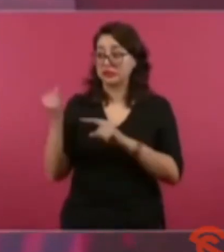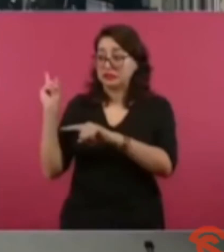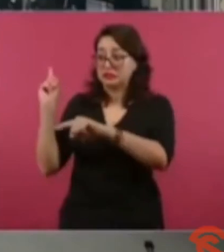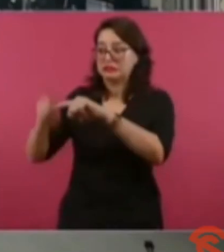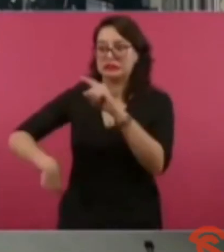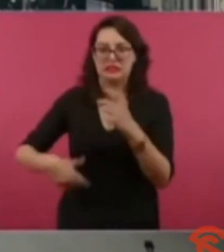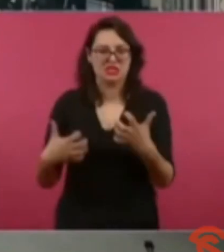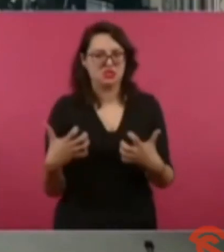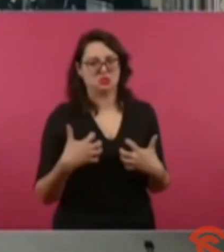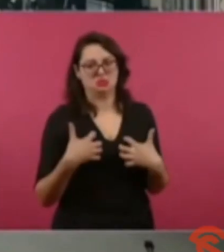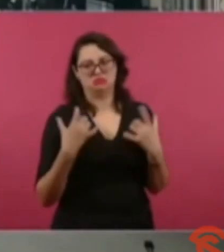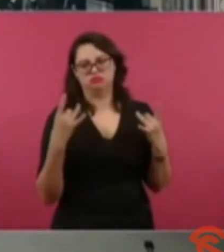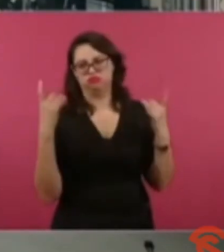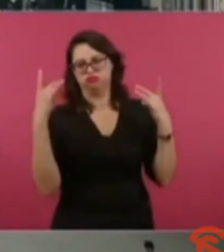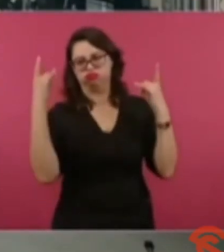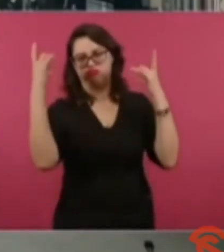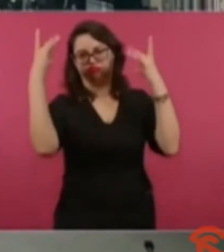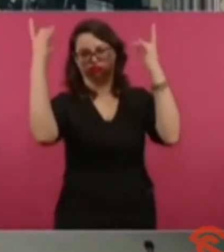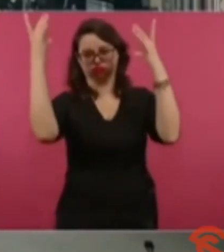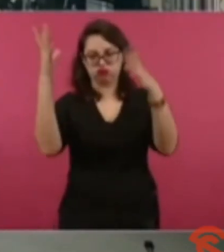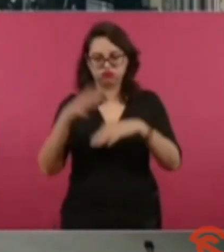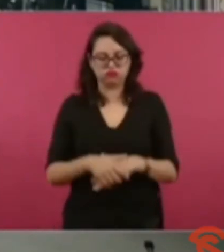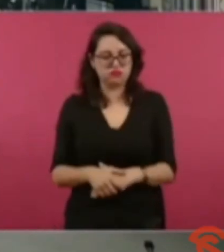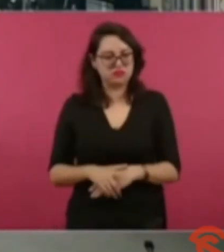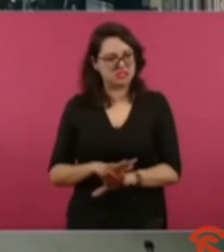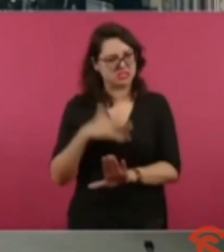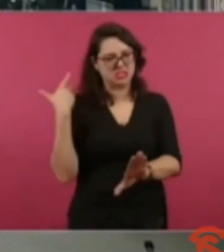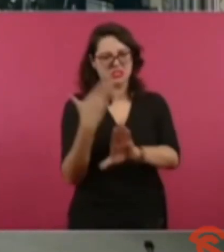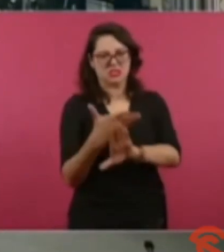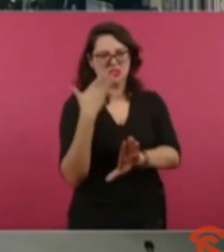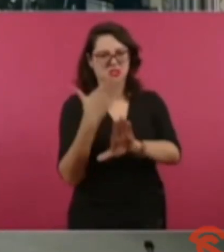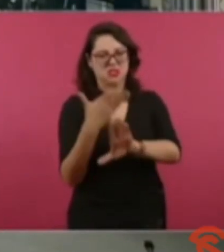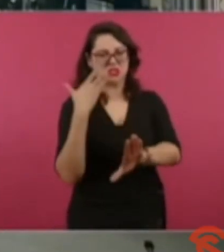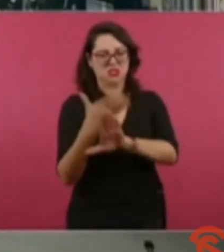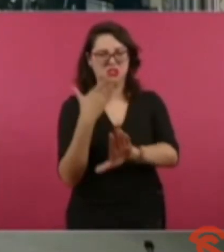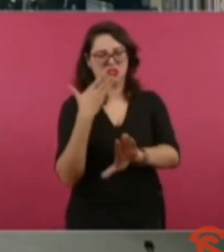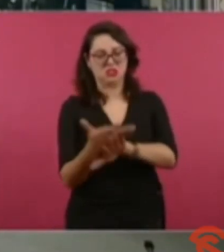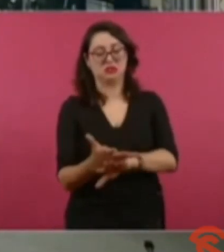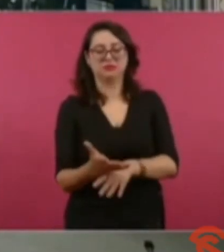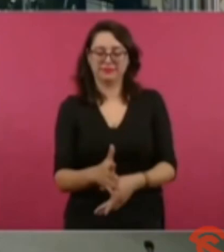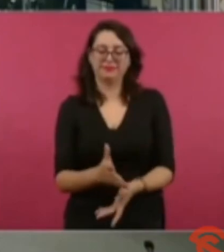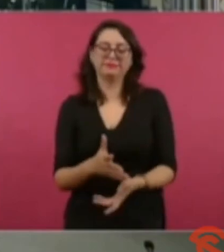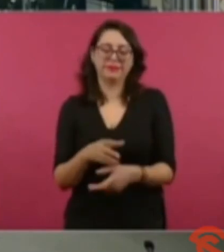Va a resolver así este ministro, ¿cómo se llama?